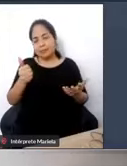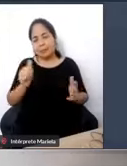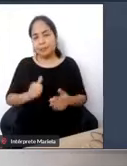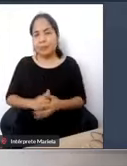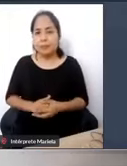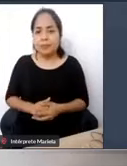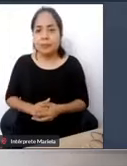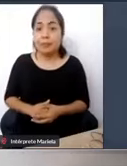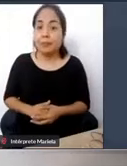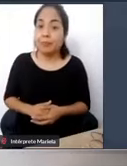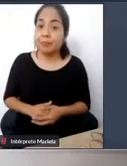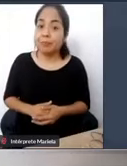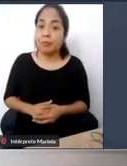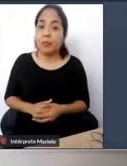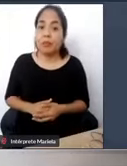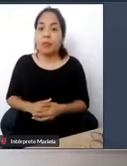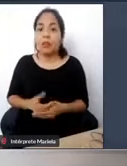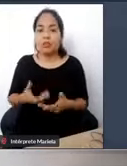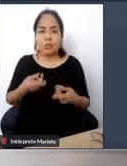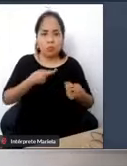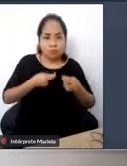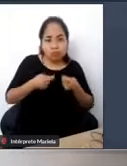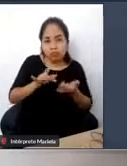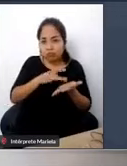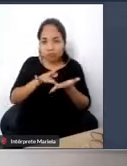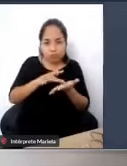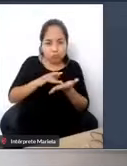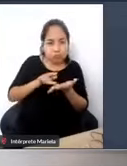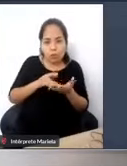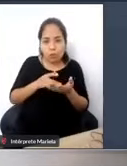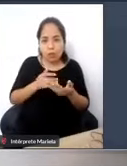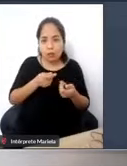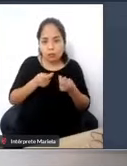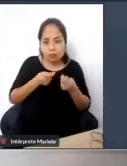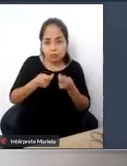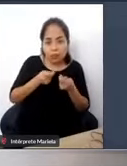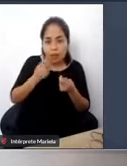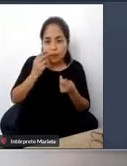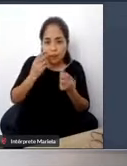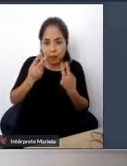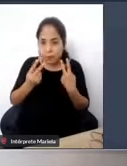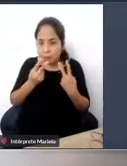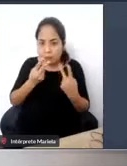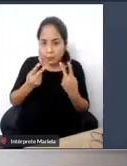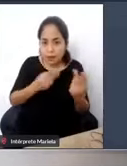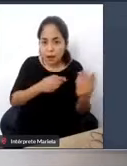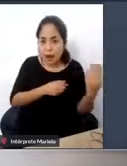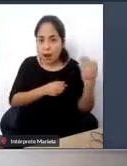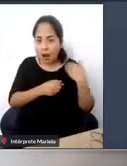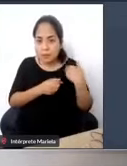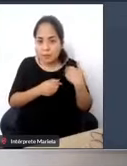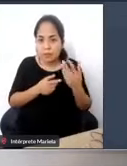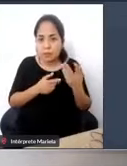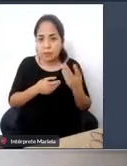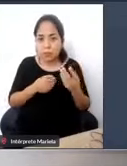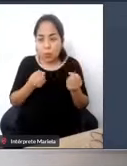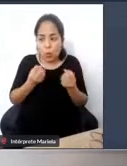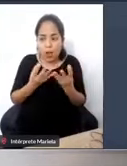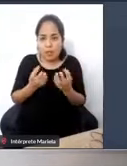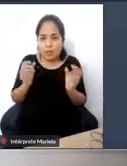estos dispositivos de control lo que permiten es detectar la presencia de las personas de cualquier